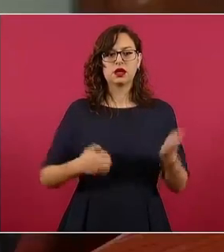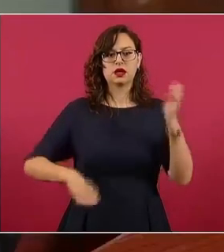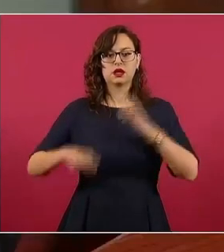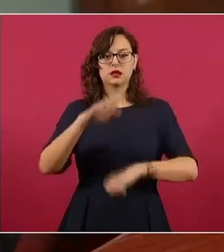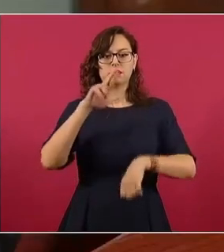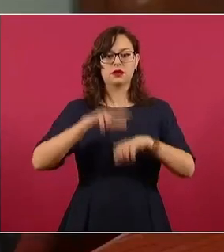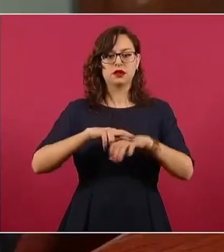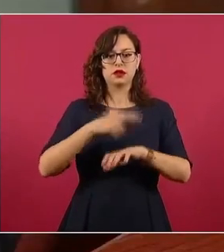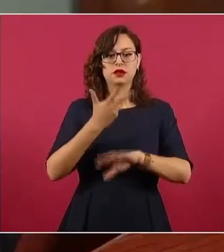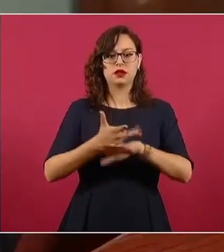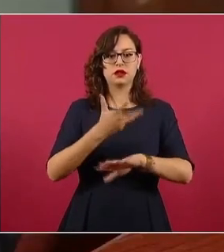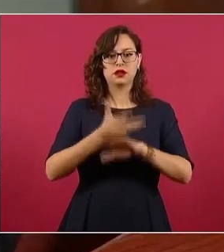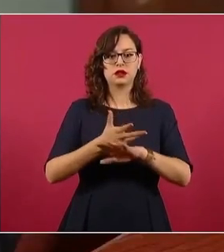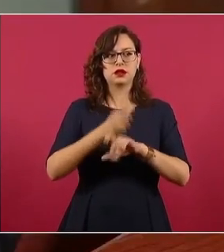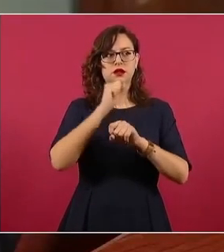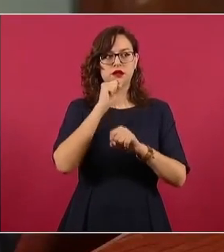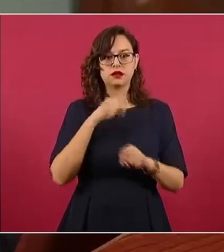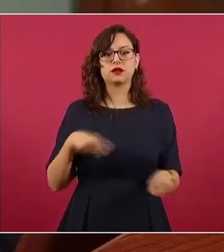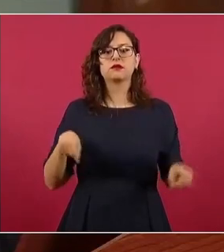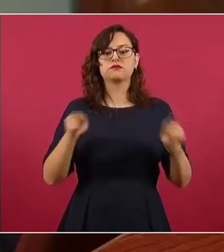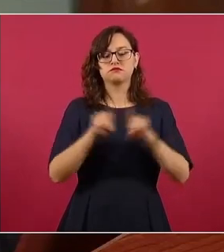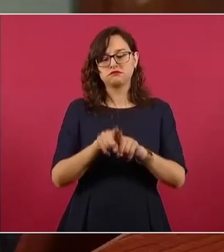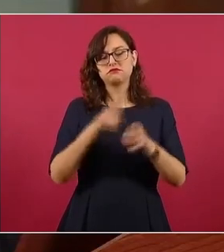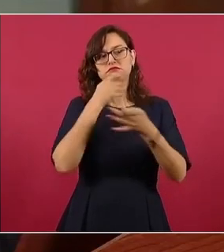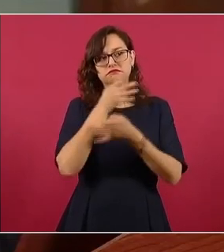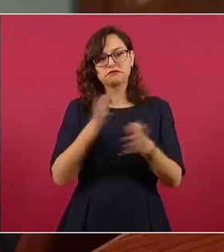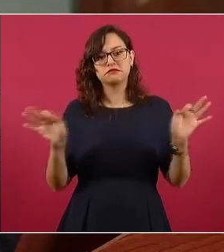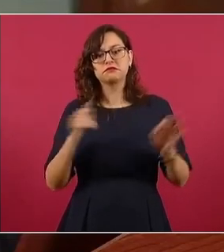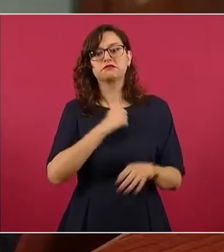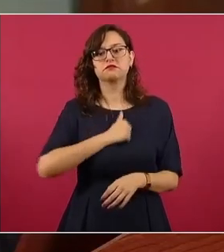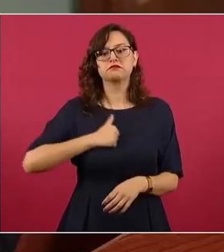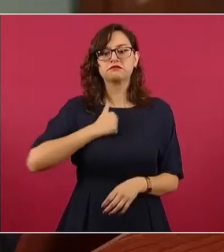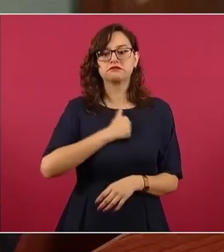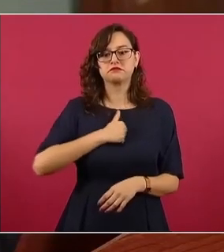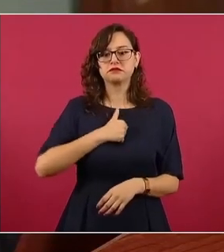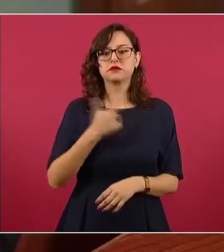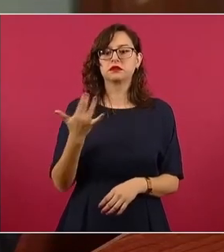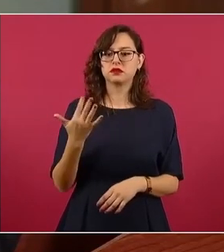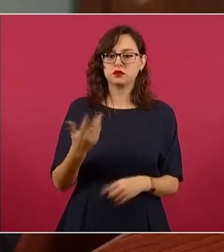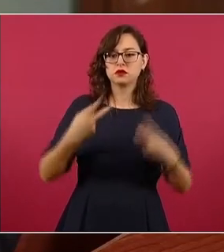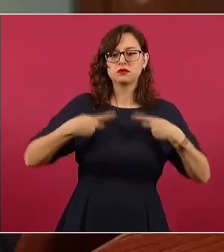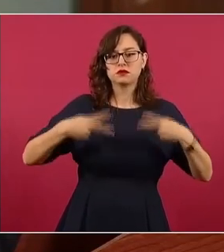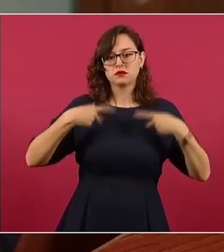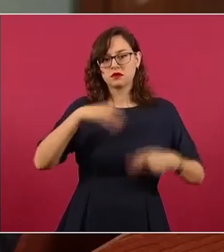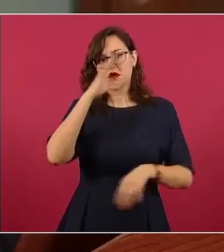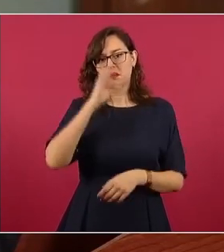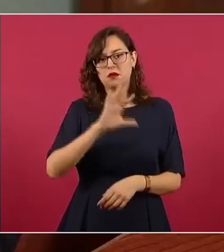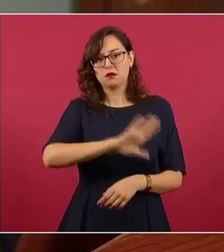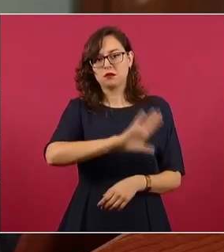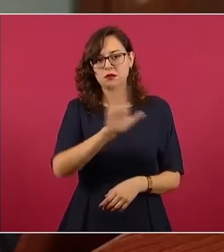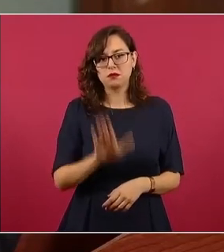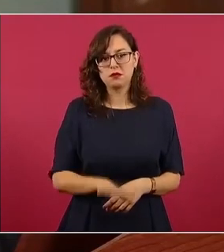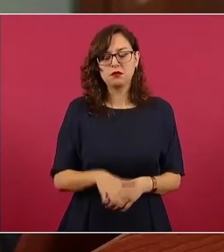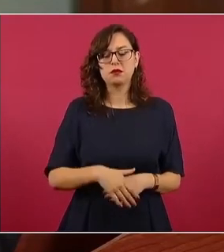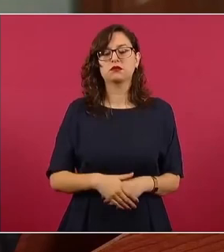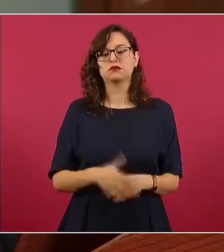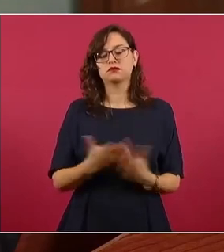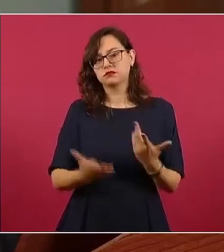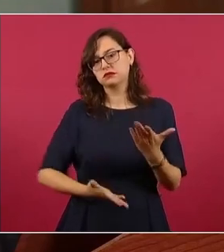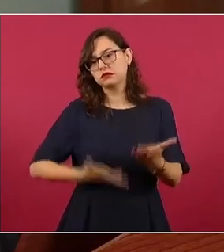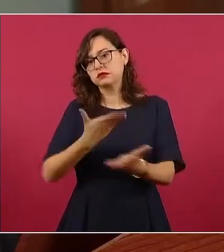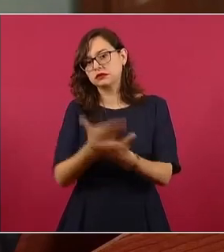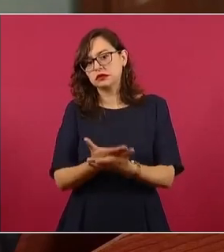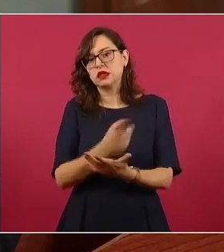pronunció también y lamentó la muerte de los 50 migrantes, criticó las leyes migratorias de su país y llamó a implementar una migración